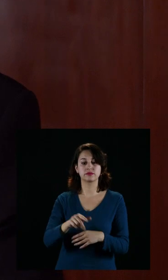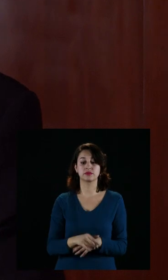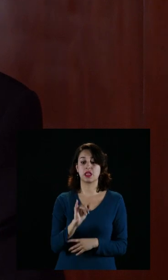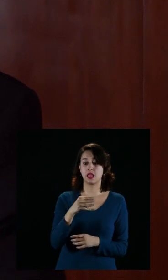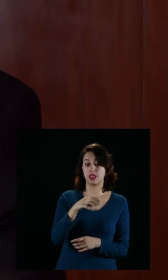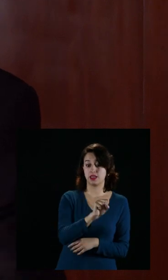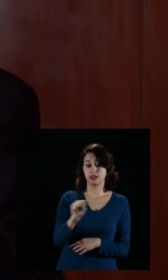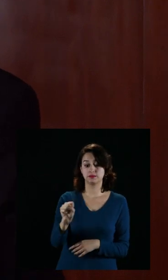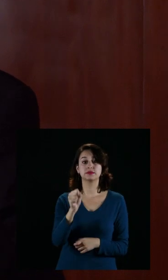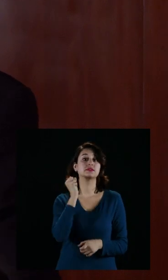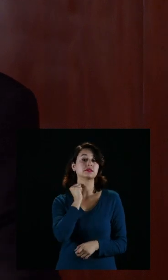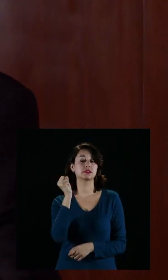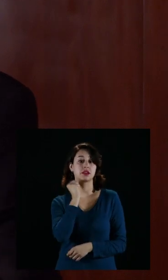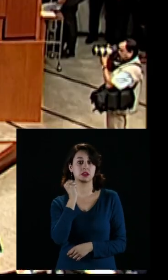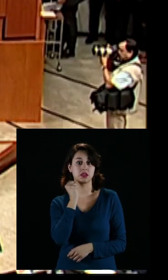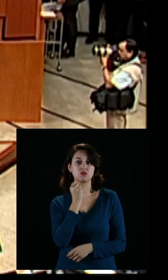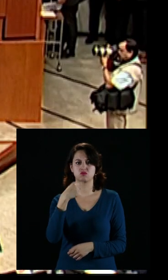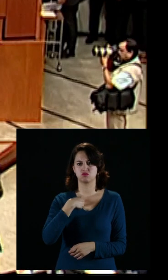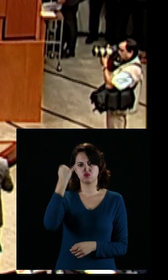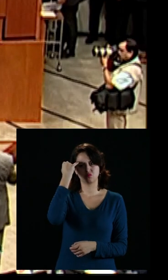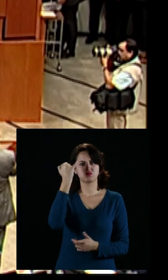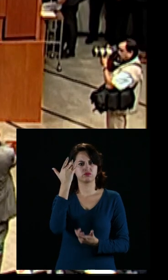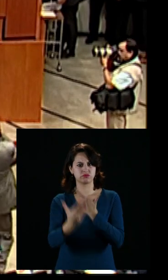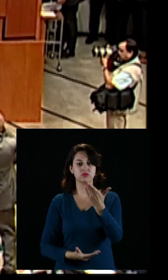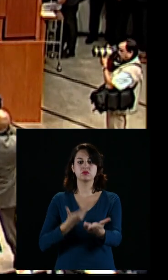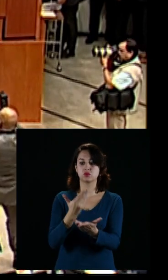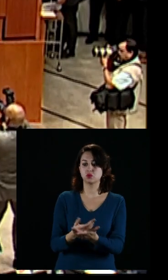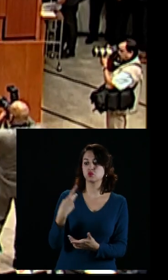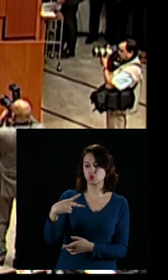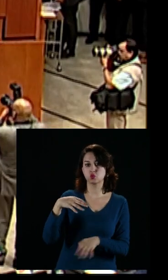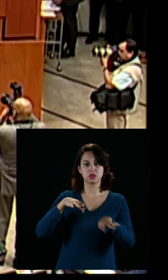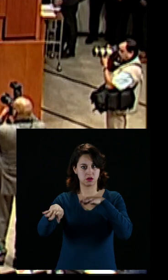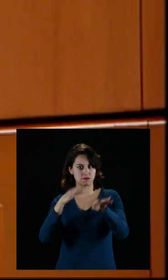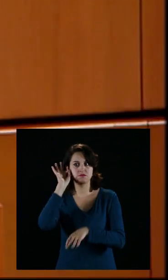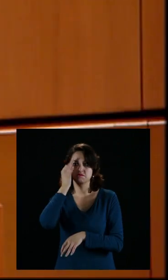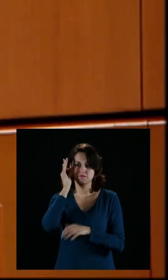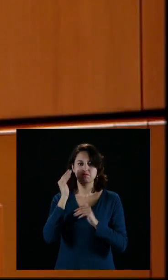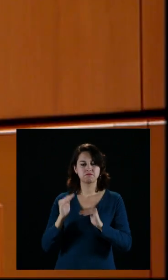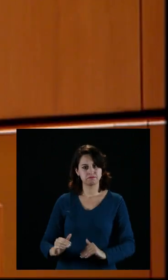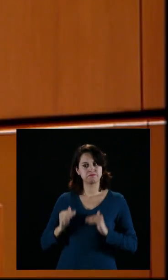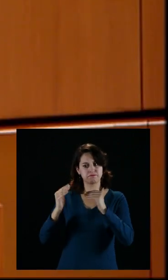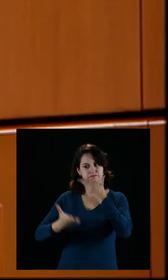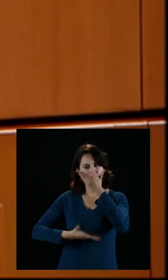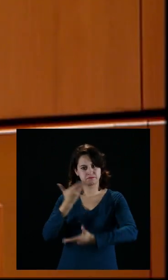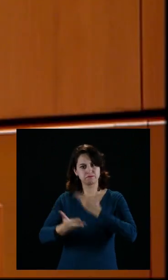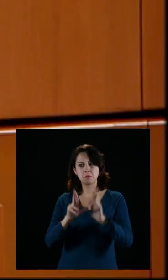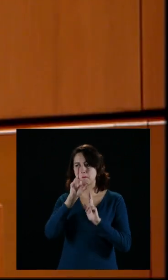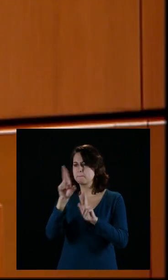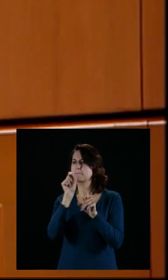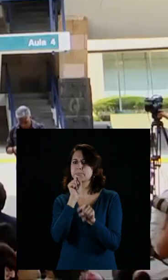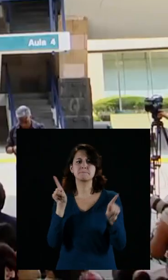en el IMSS y en el Senado e impulsado porque ese trabajo se dignifique